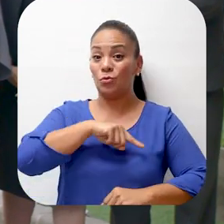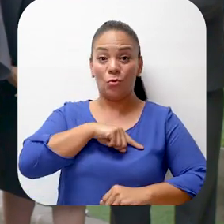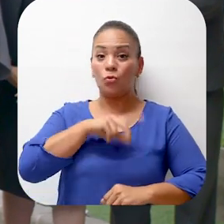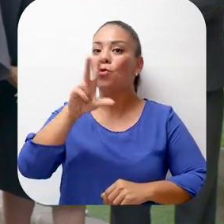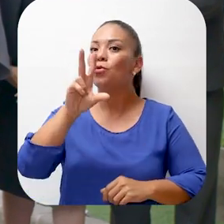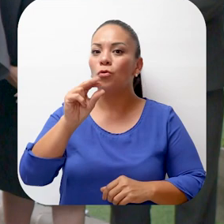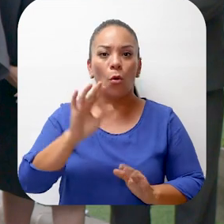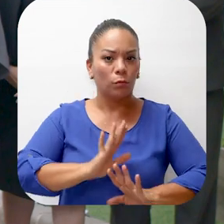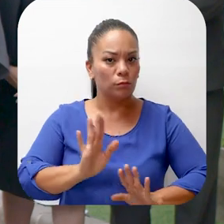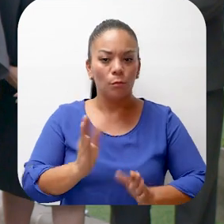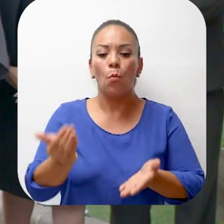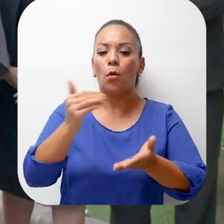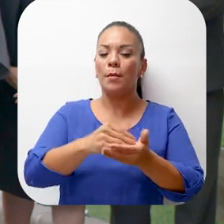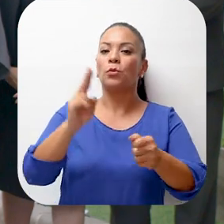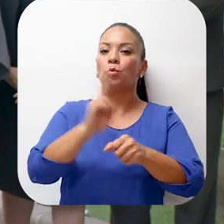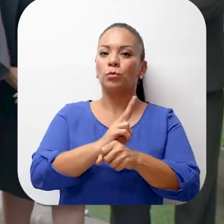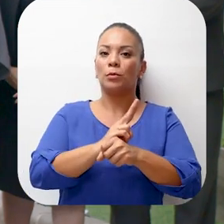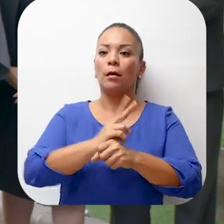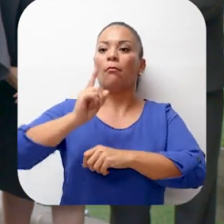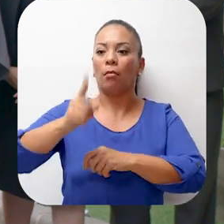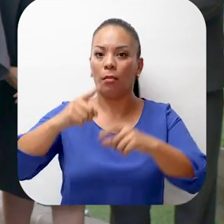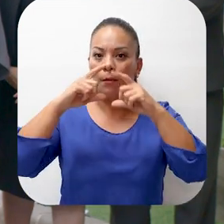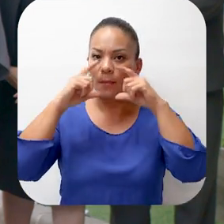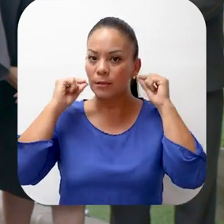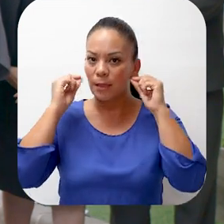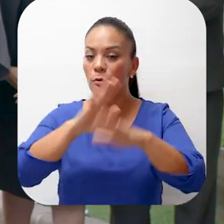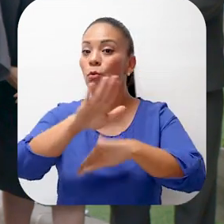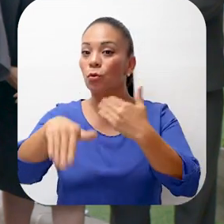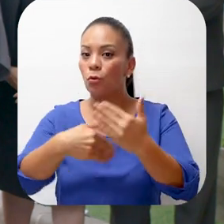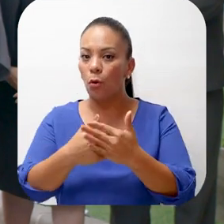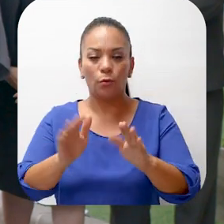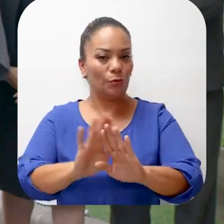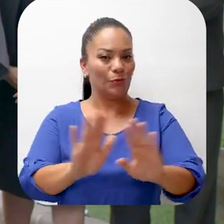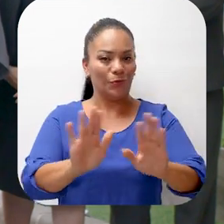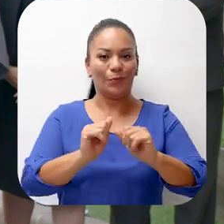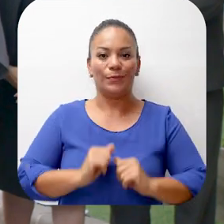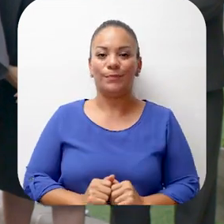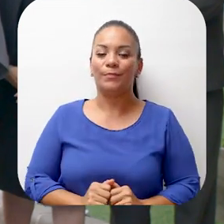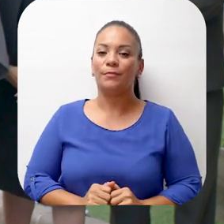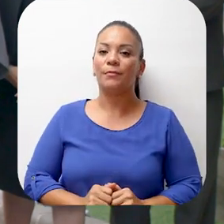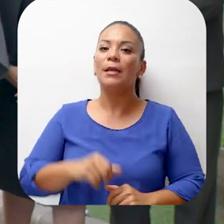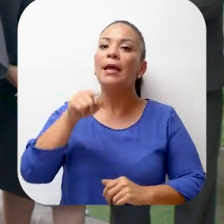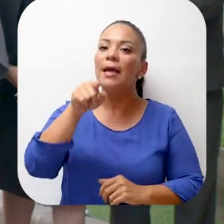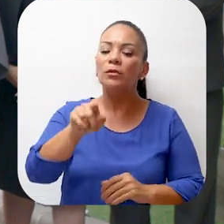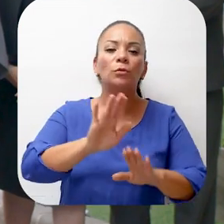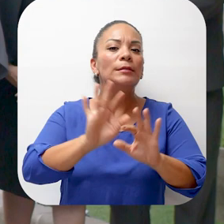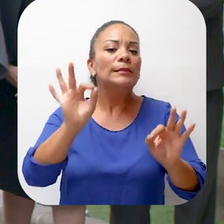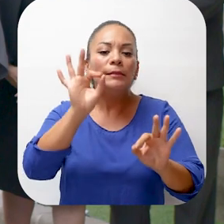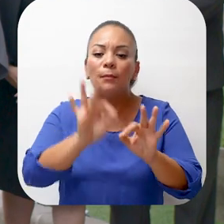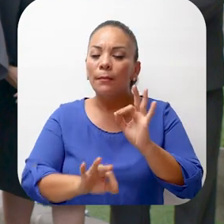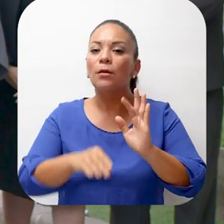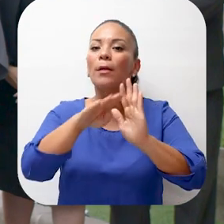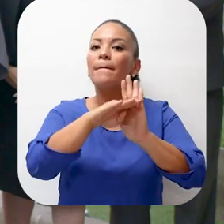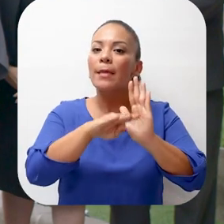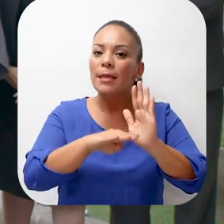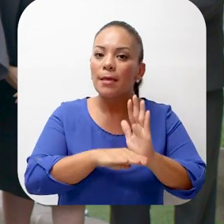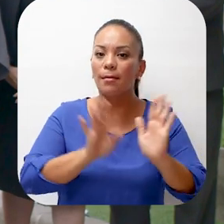volviendo a las mascarillas obligatorias para todo. Esta es una medida